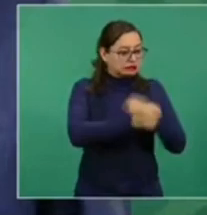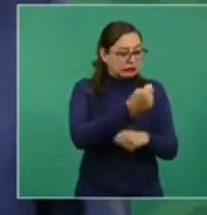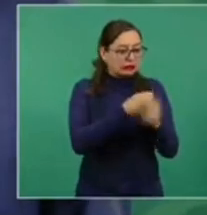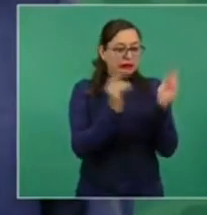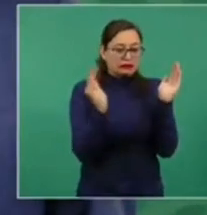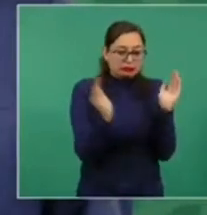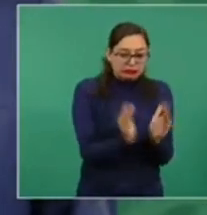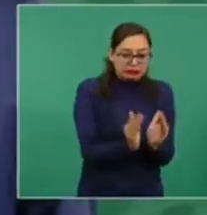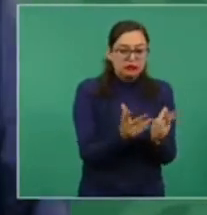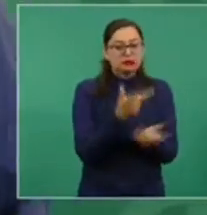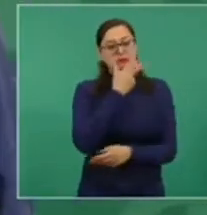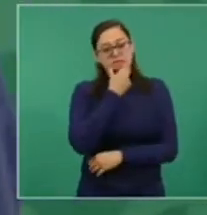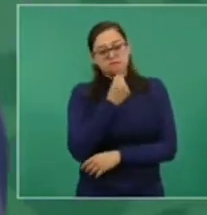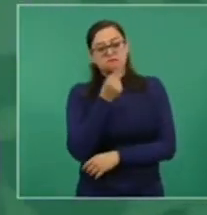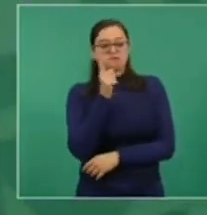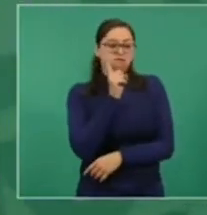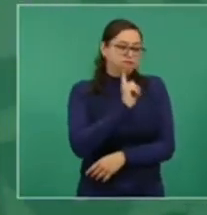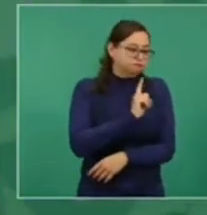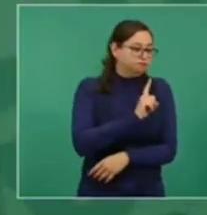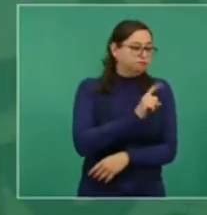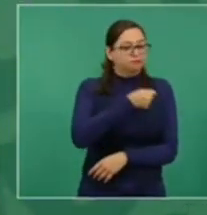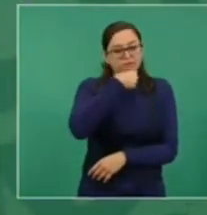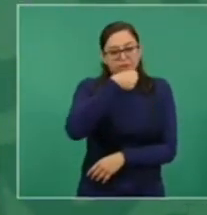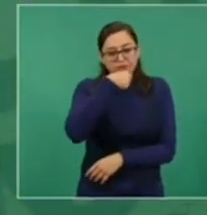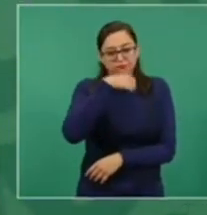porque ya falleció su esposo,